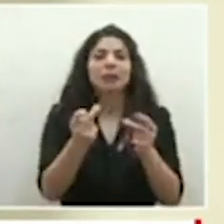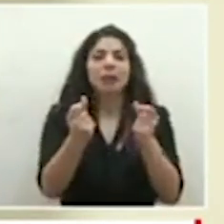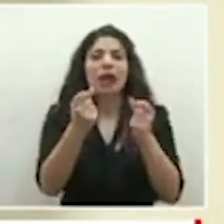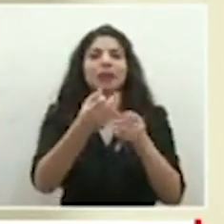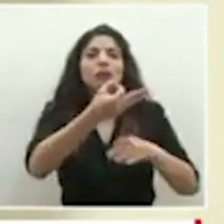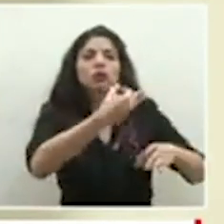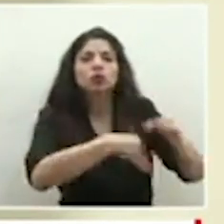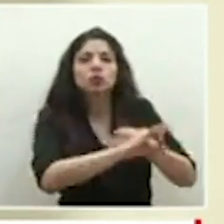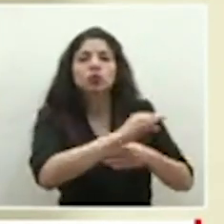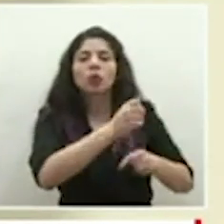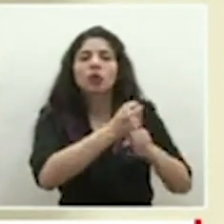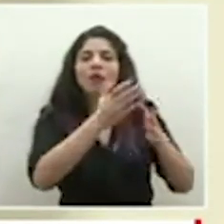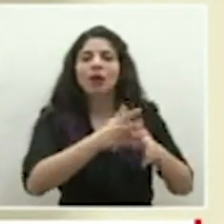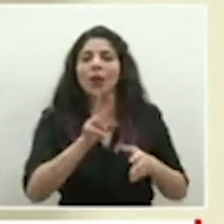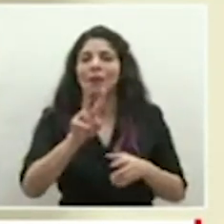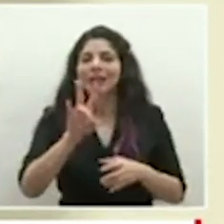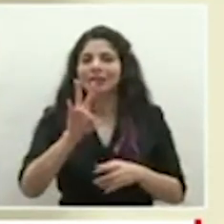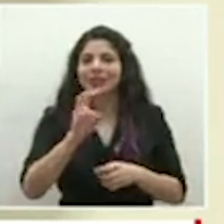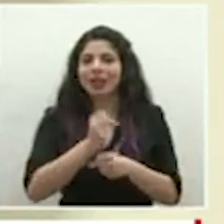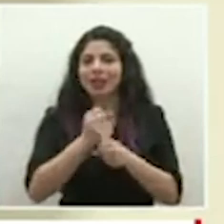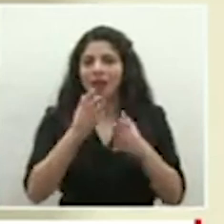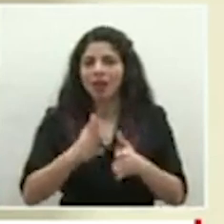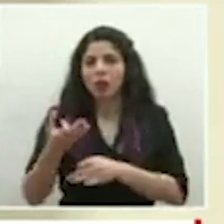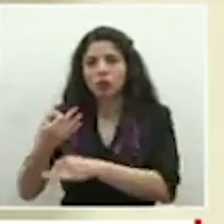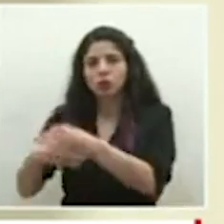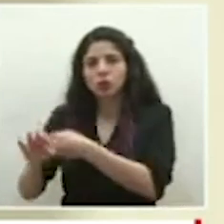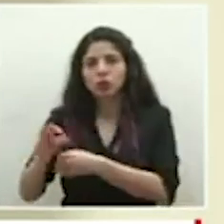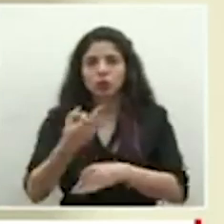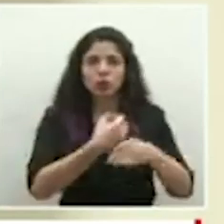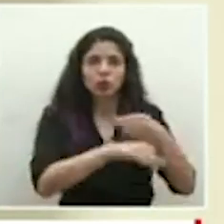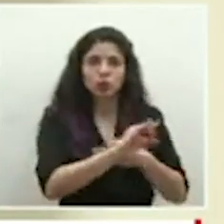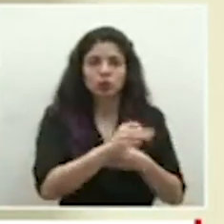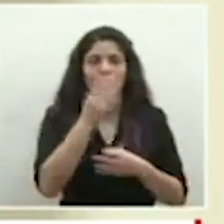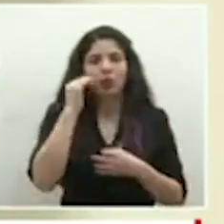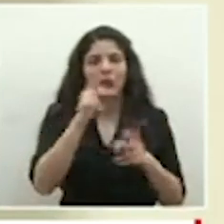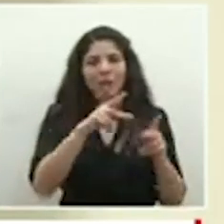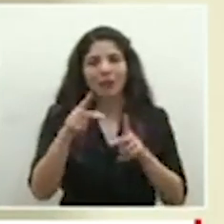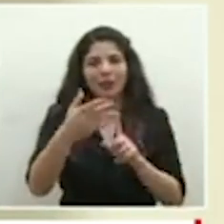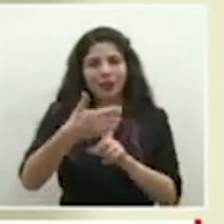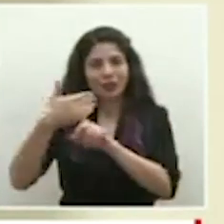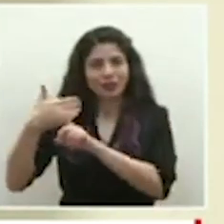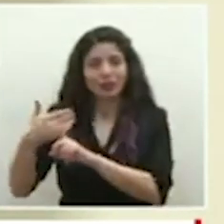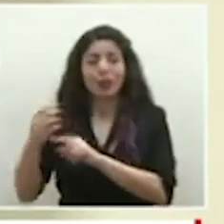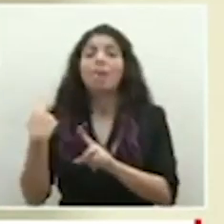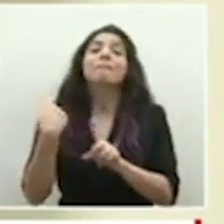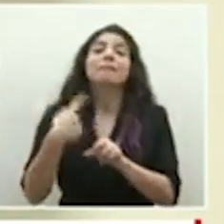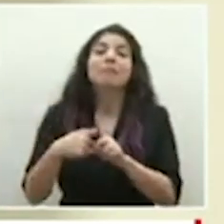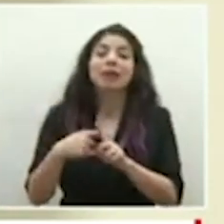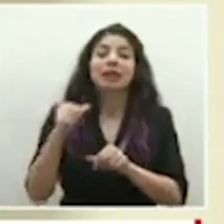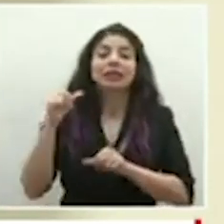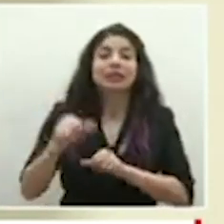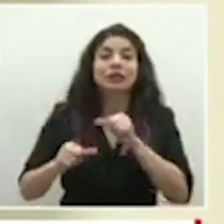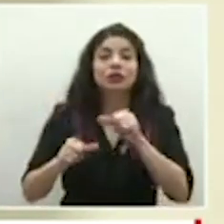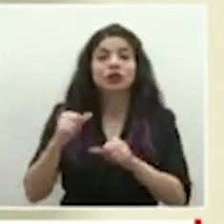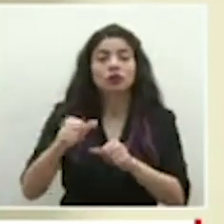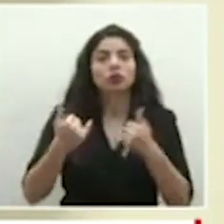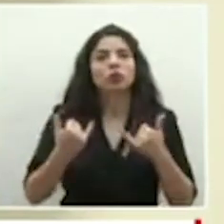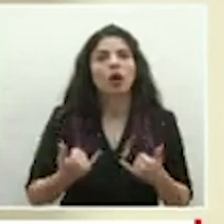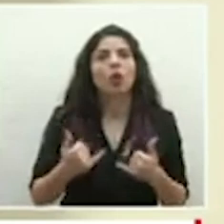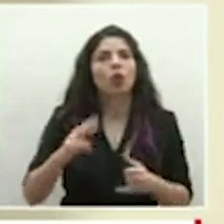para sustituir a estos 27 funcionarios que fueron aislados y se redoblaron los esfuerzos de